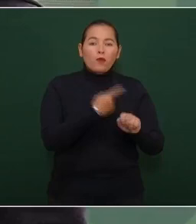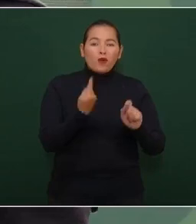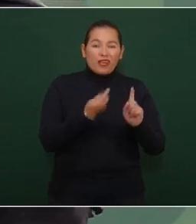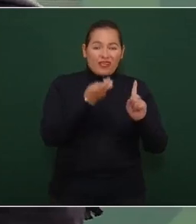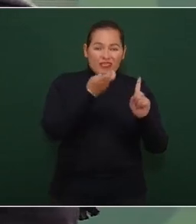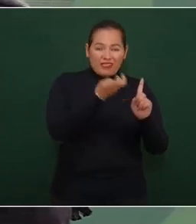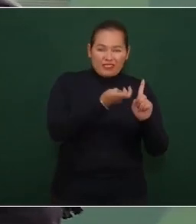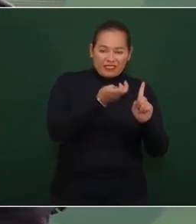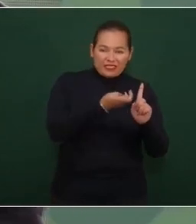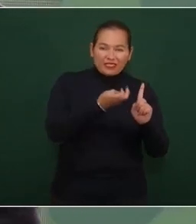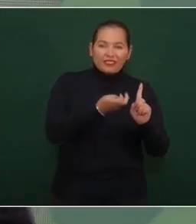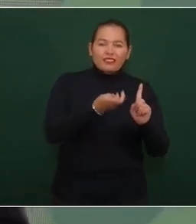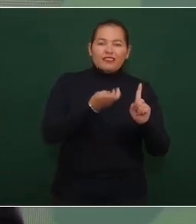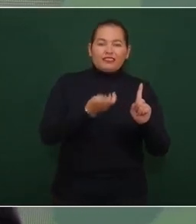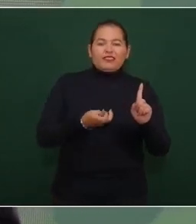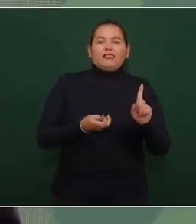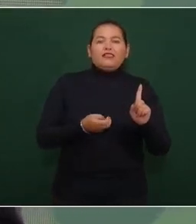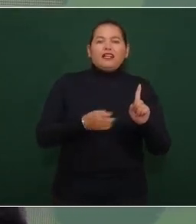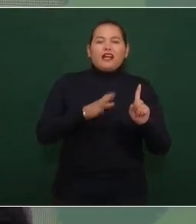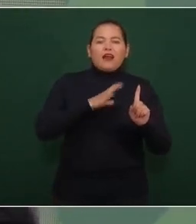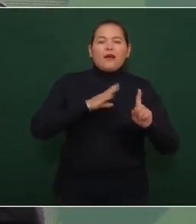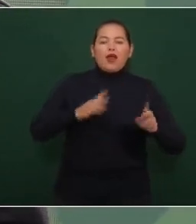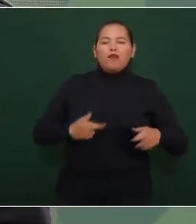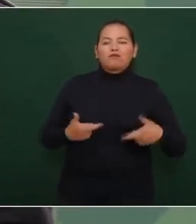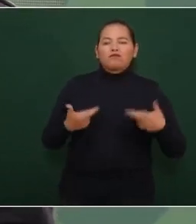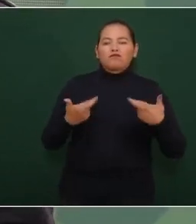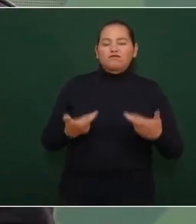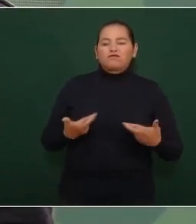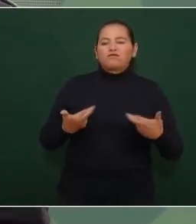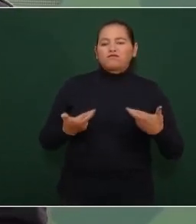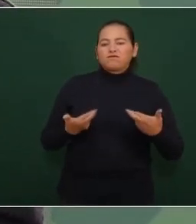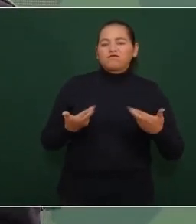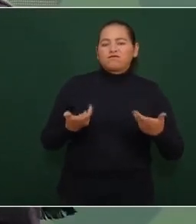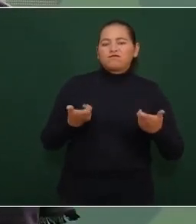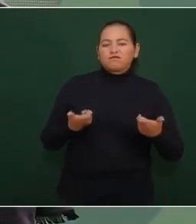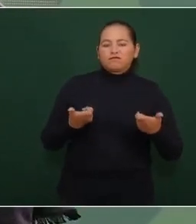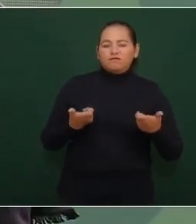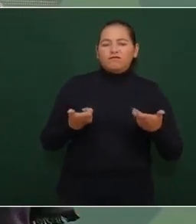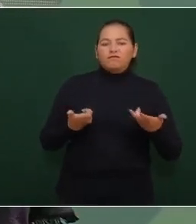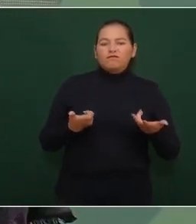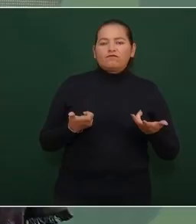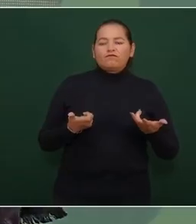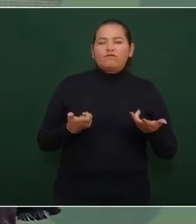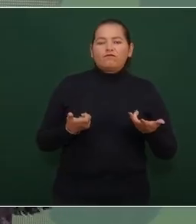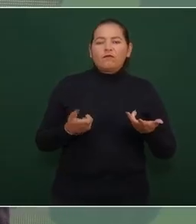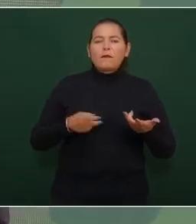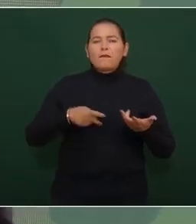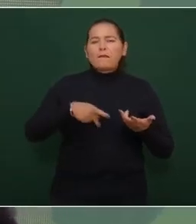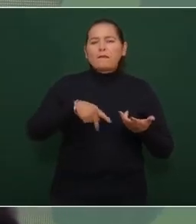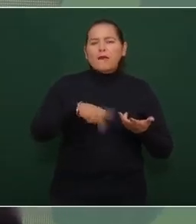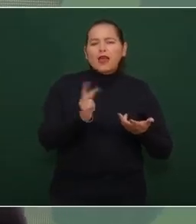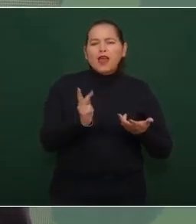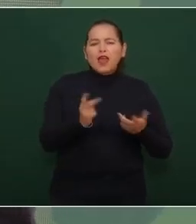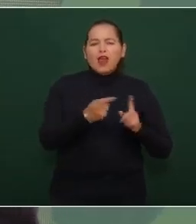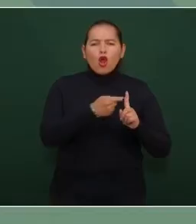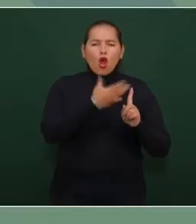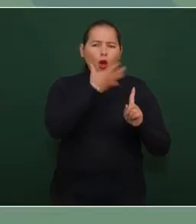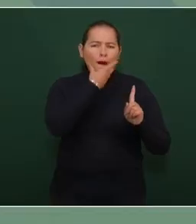de la clase pudiente nada más que como era un hombre bueno